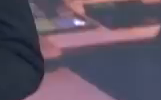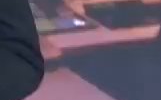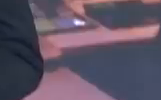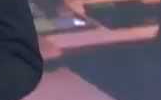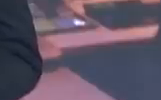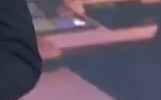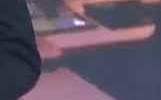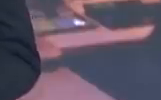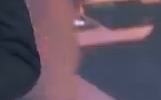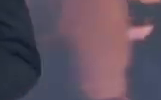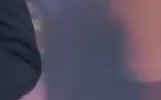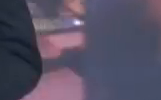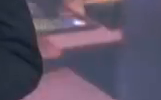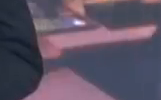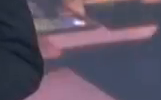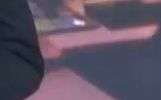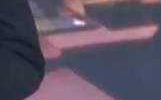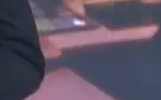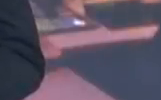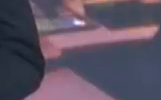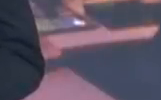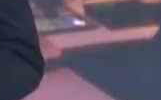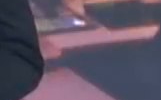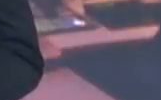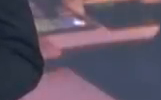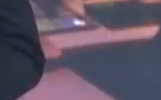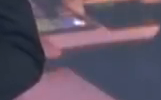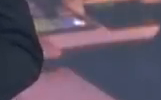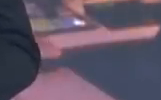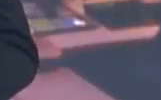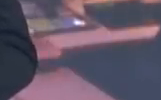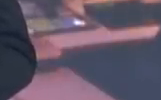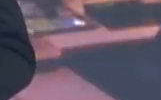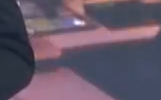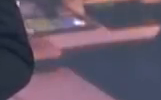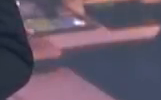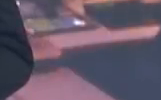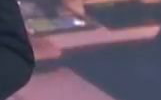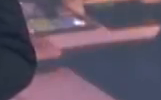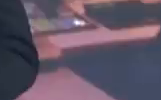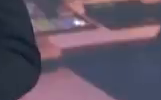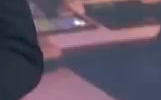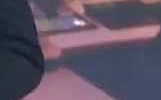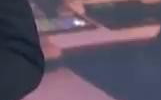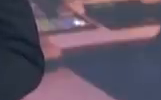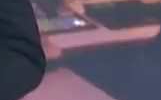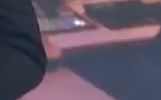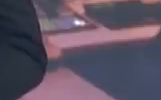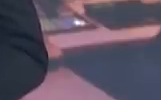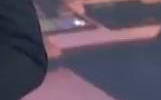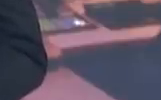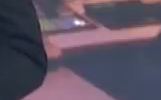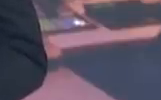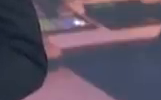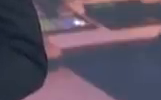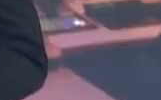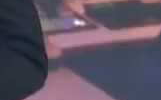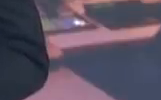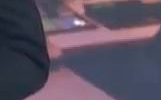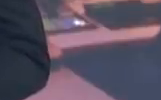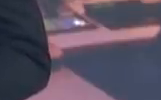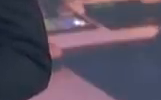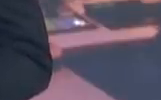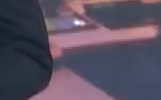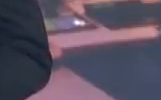presidencia de la república y la vicepresidencia ha referido al jefe de estado si usted ha notado cierta anomalía en la señal que fue debido a